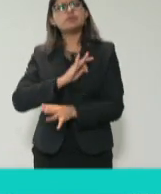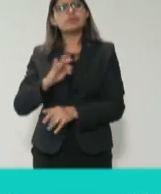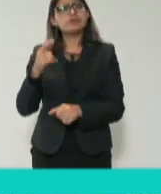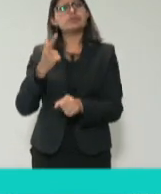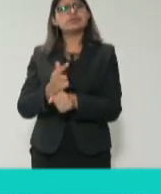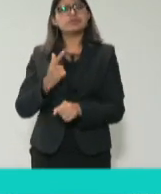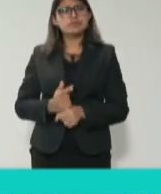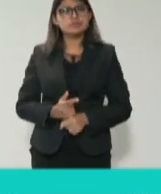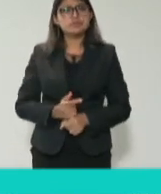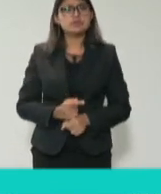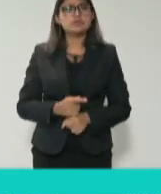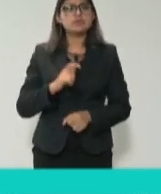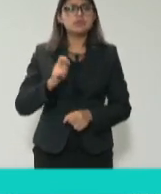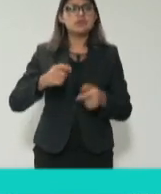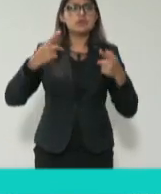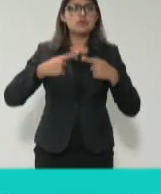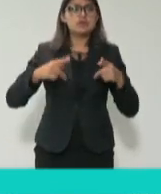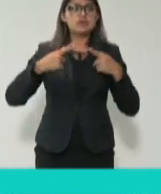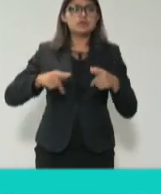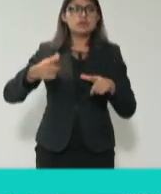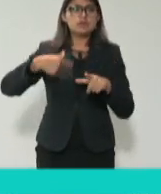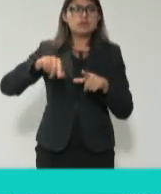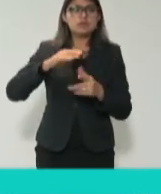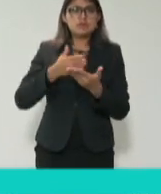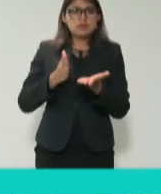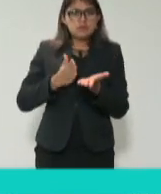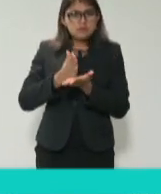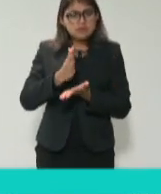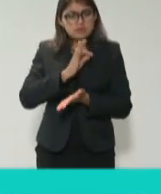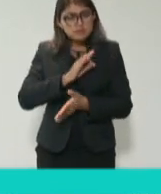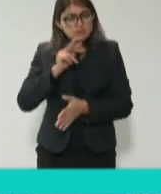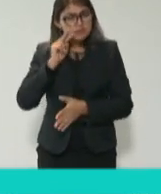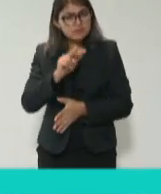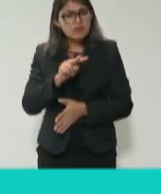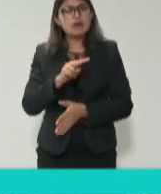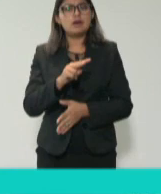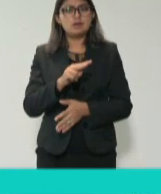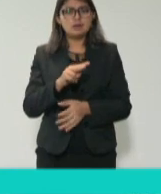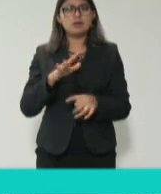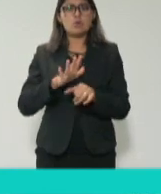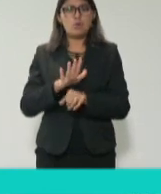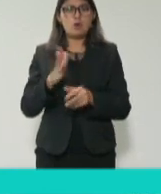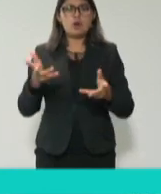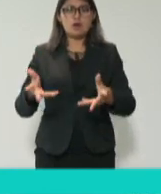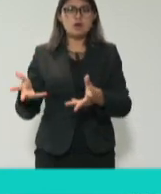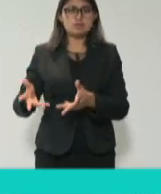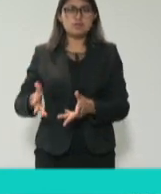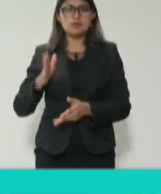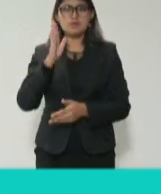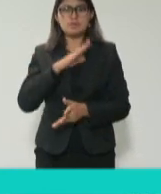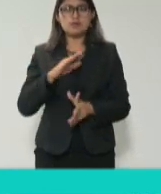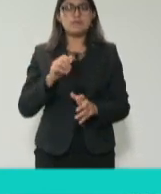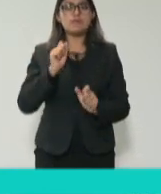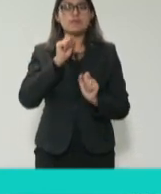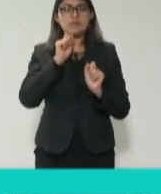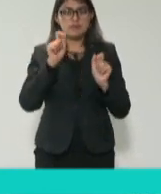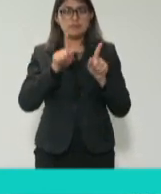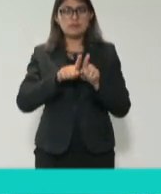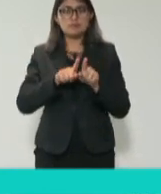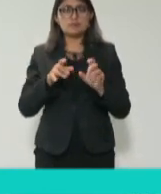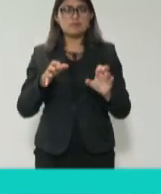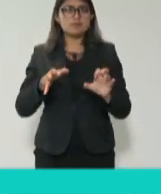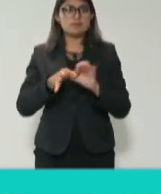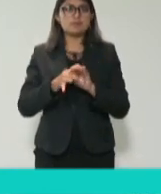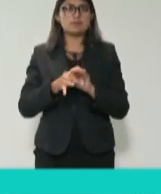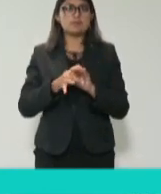acceso a ellos pueda denotar, identificar ese tipo de actos. Conjugado con, posteriormente,